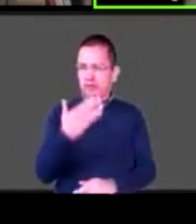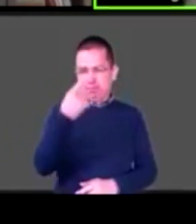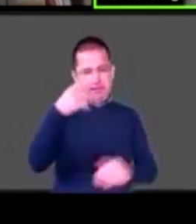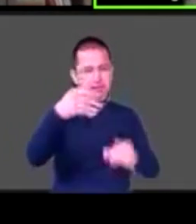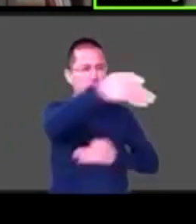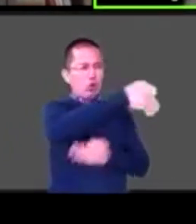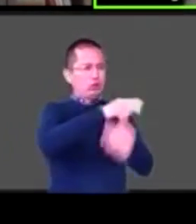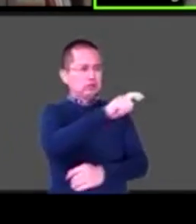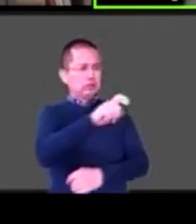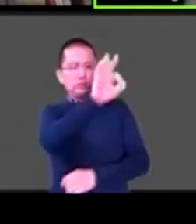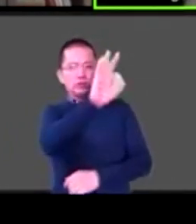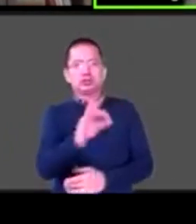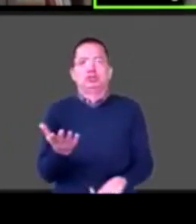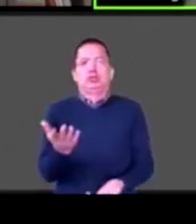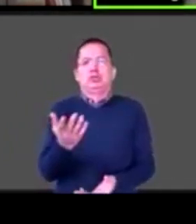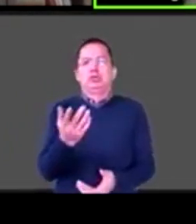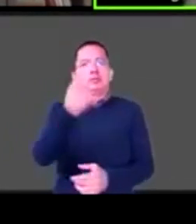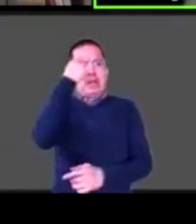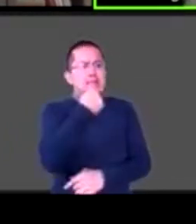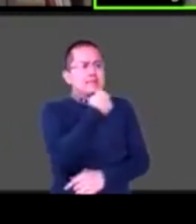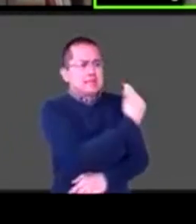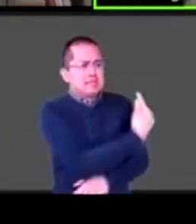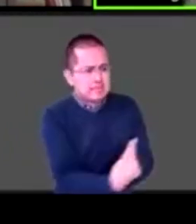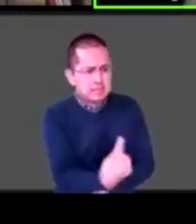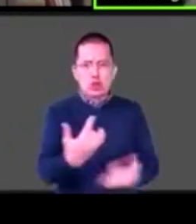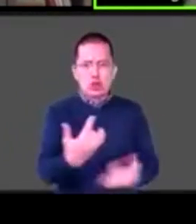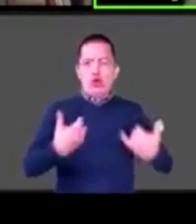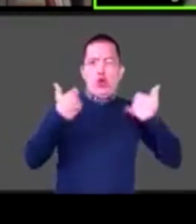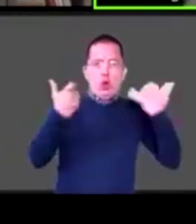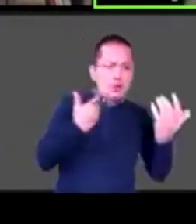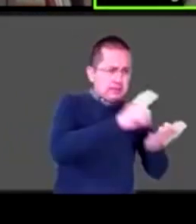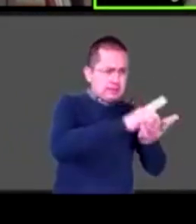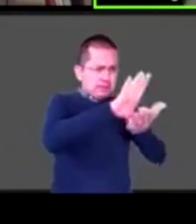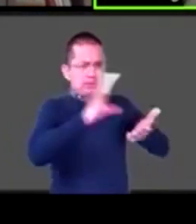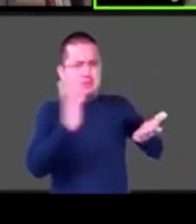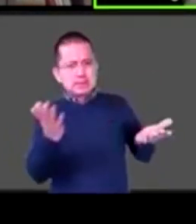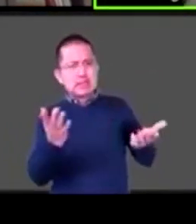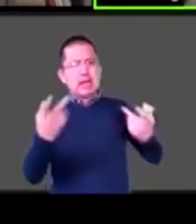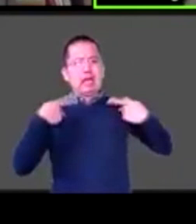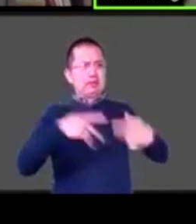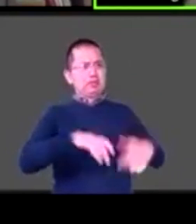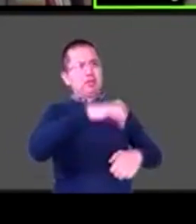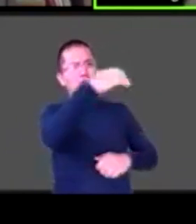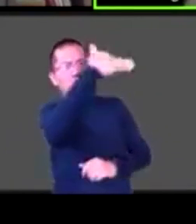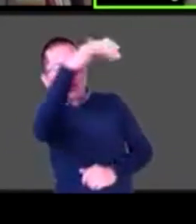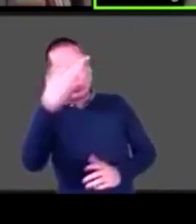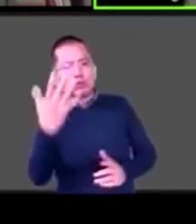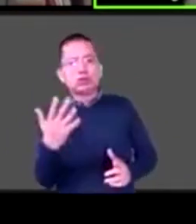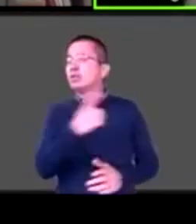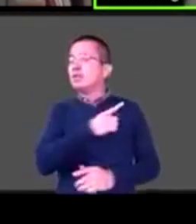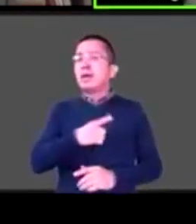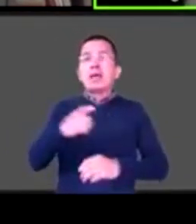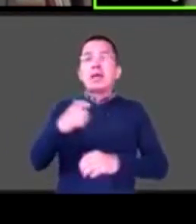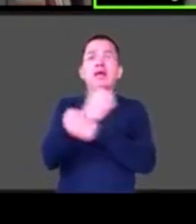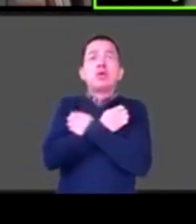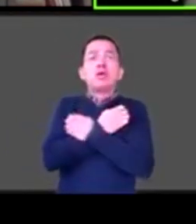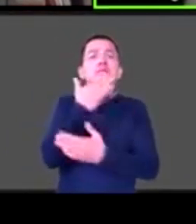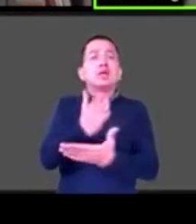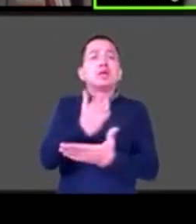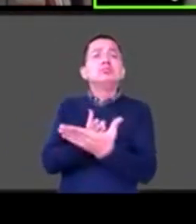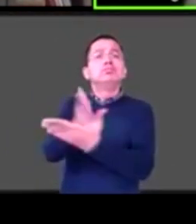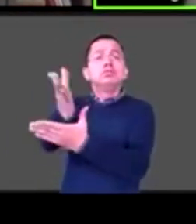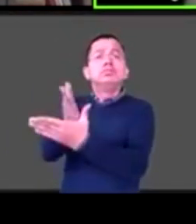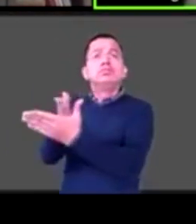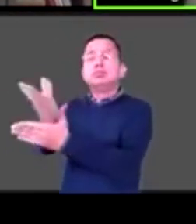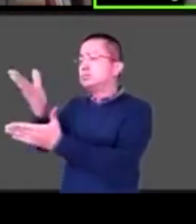personas mayores. Acceso siempre a la educación y ver cómo se debe hacer en todos los casos, en cualquier zona,